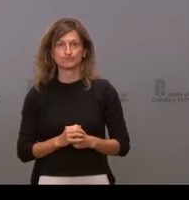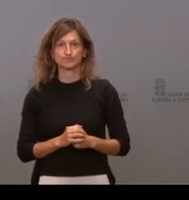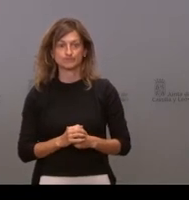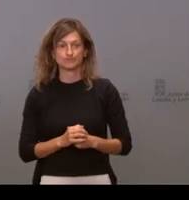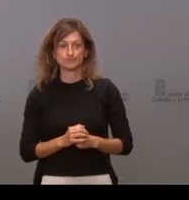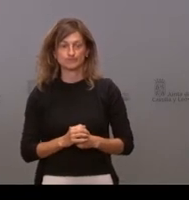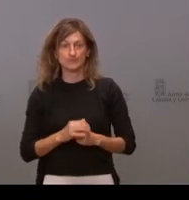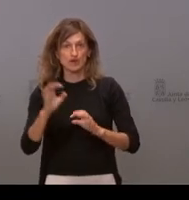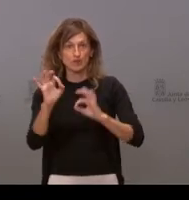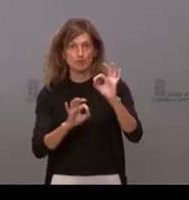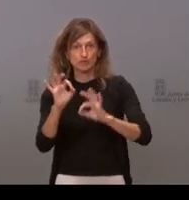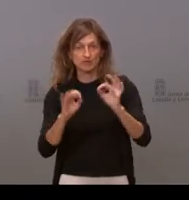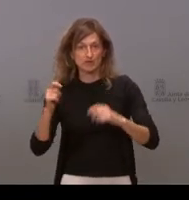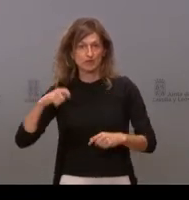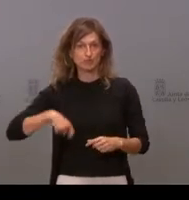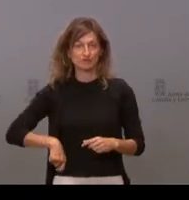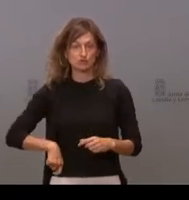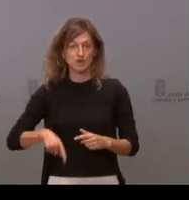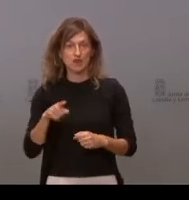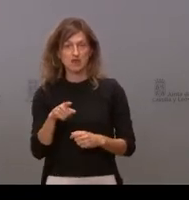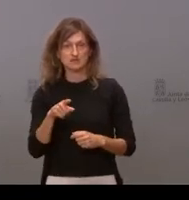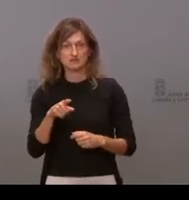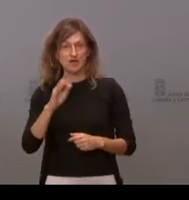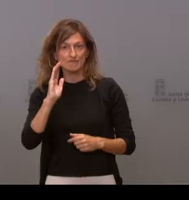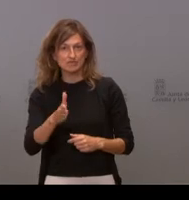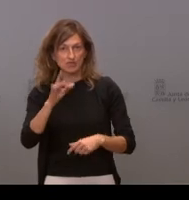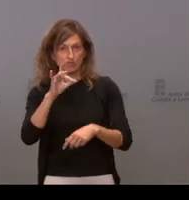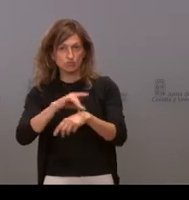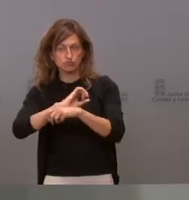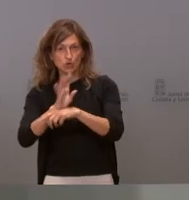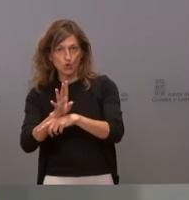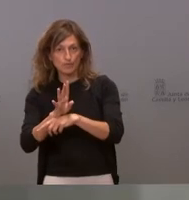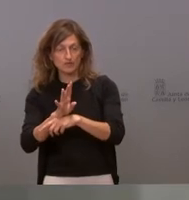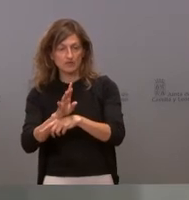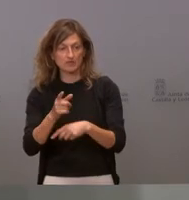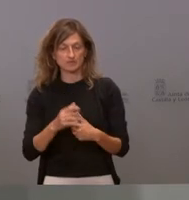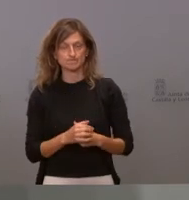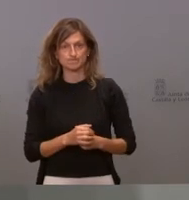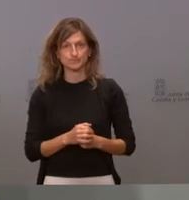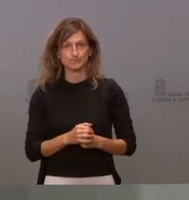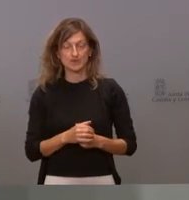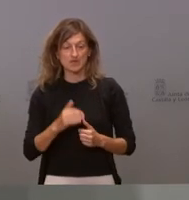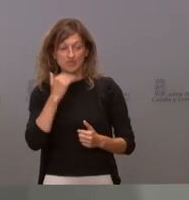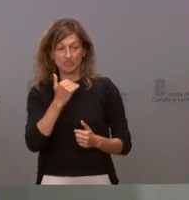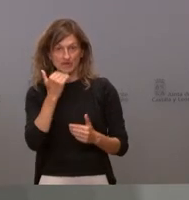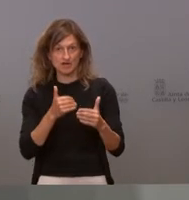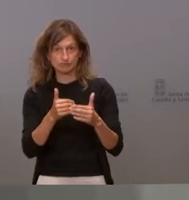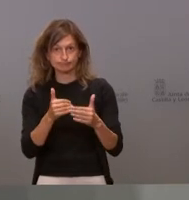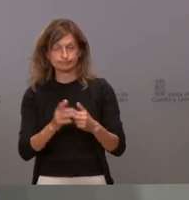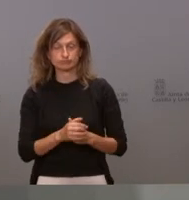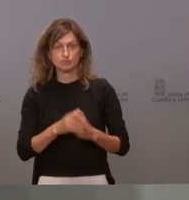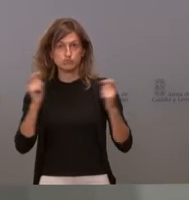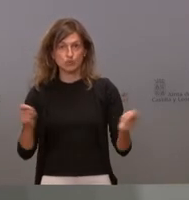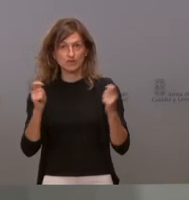sí el porcentaje de profesionales afectados está bastante cerca de esto están los datos